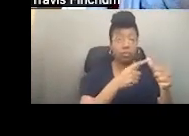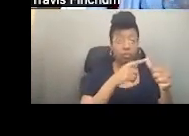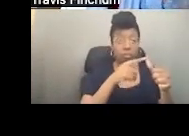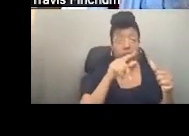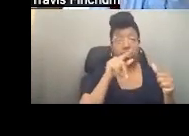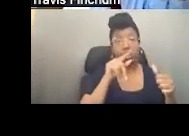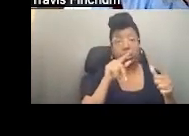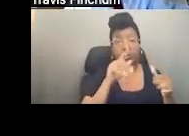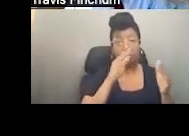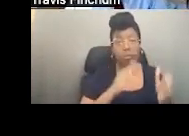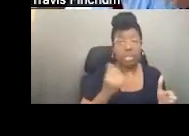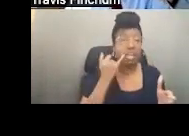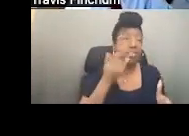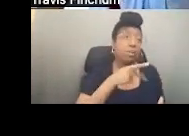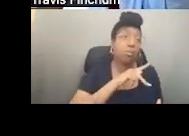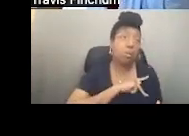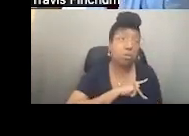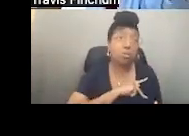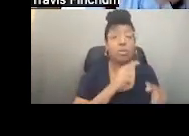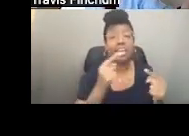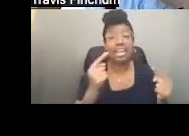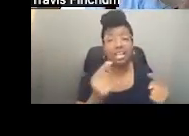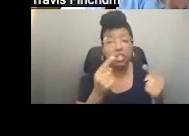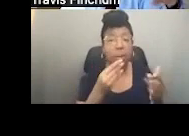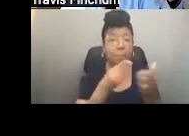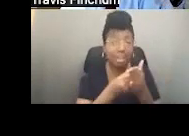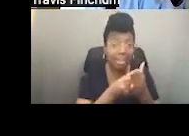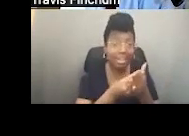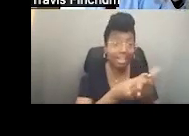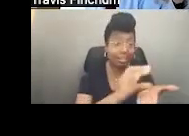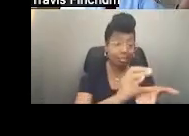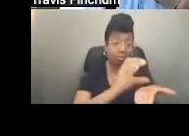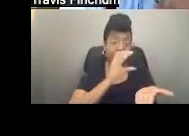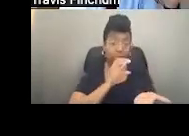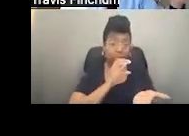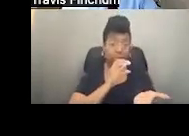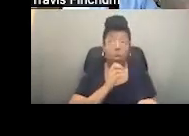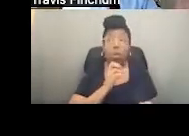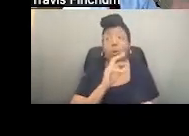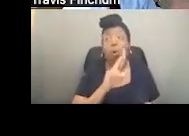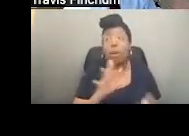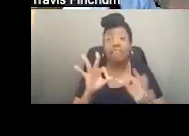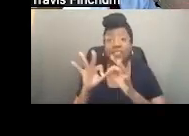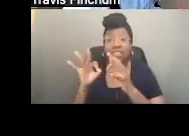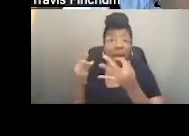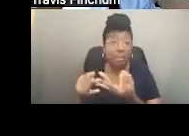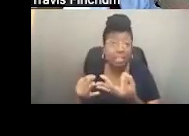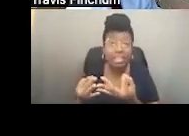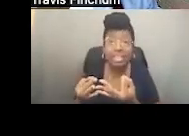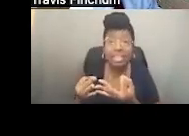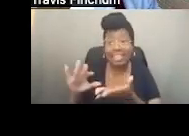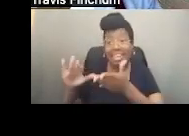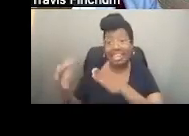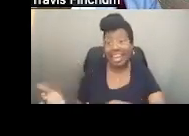de primera parte, que es, por ejemplo, cuando se le da el dinero por una por un accidente